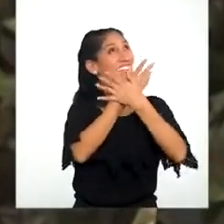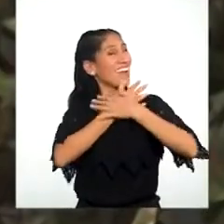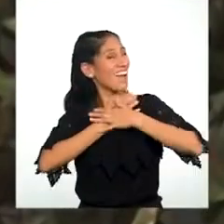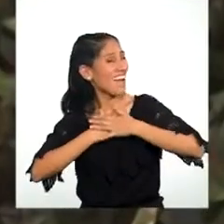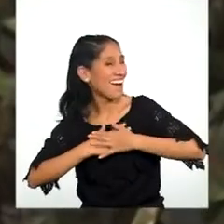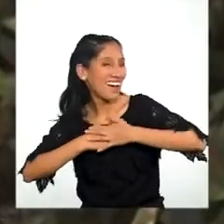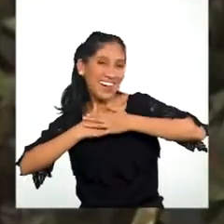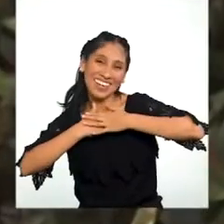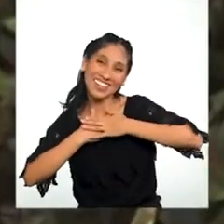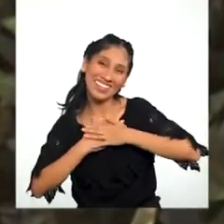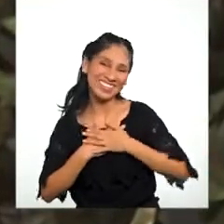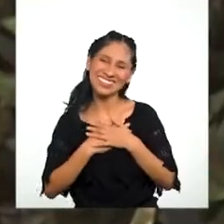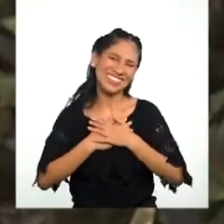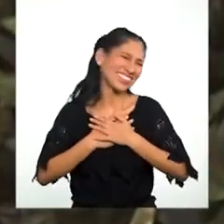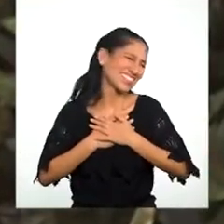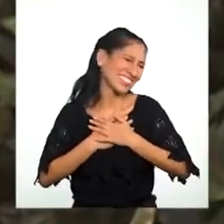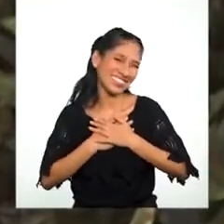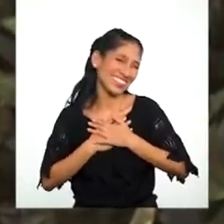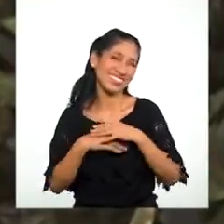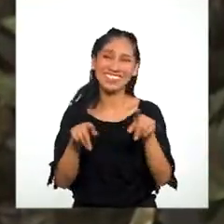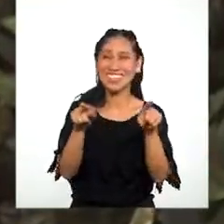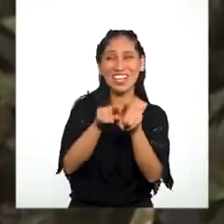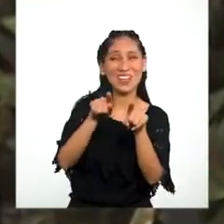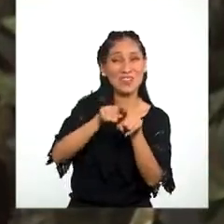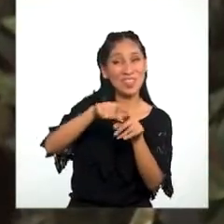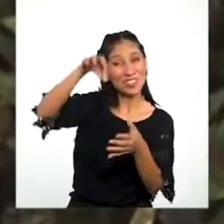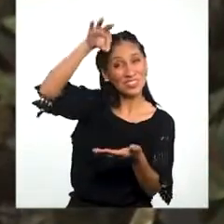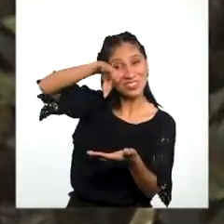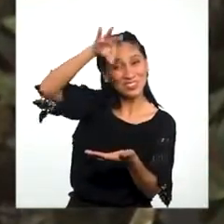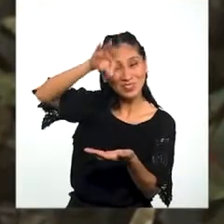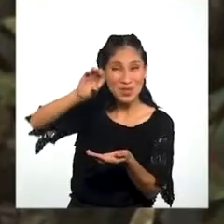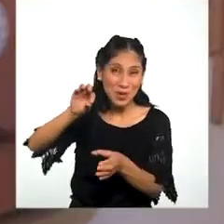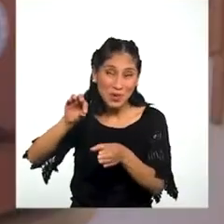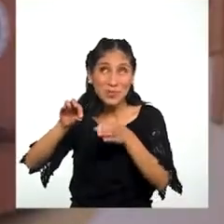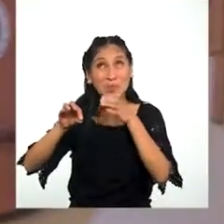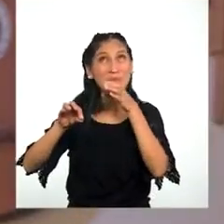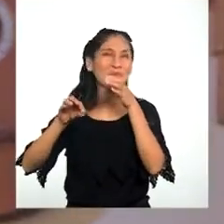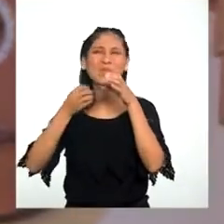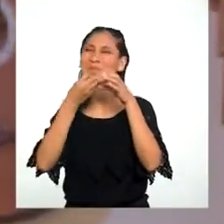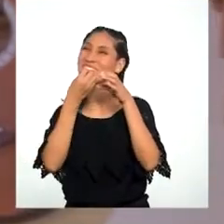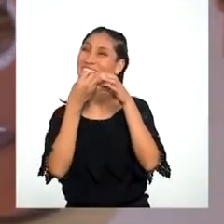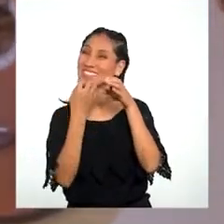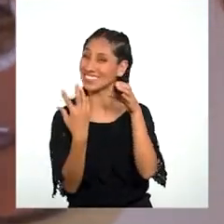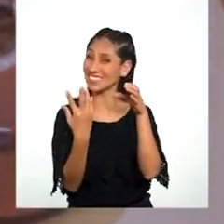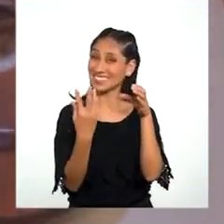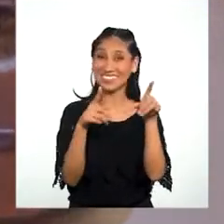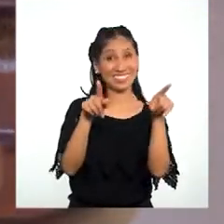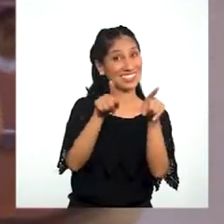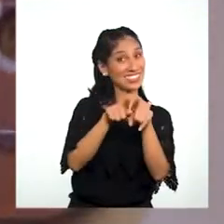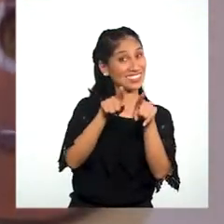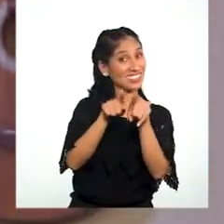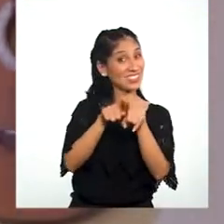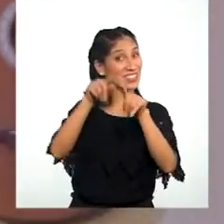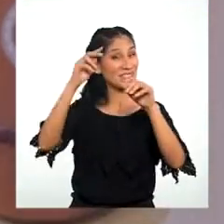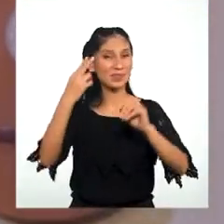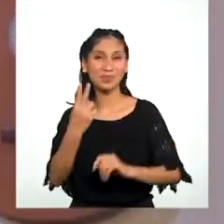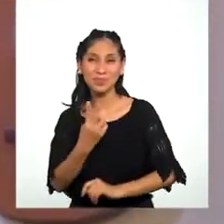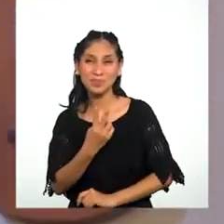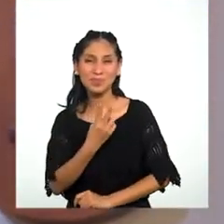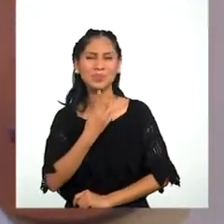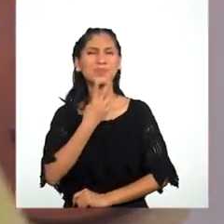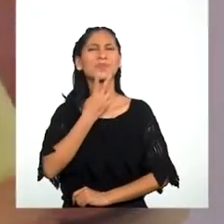¡Qué vientecito delicioso! ¡Chirrin! Entonces, hacemos una respiración